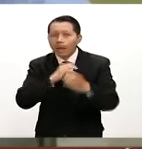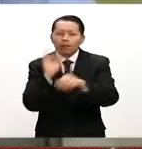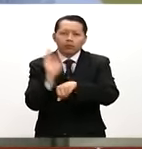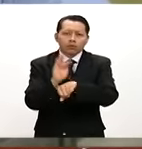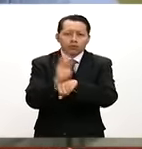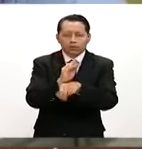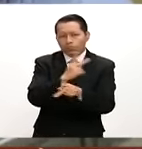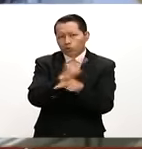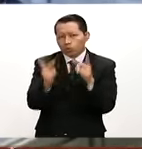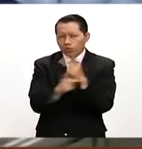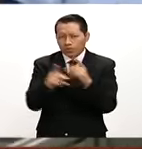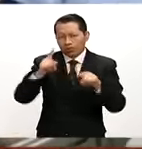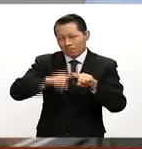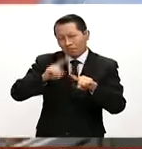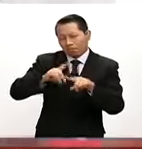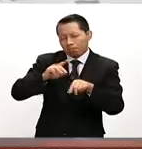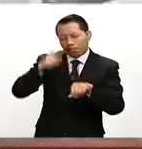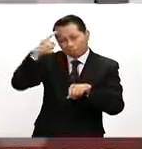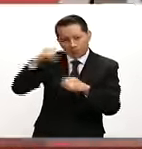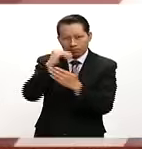en particular los de menor escala.